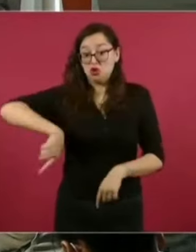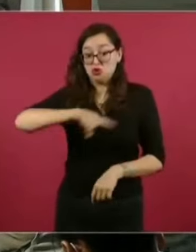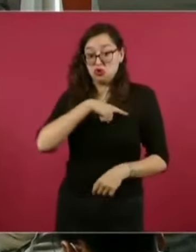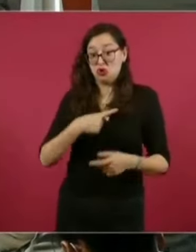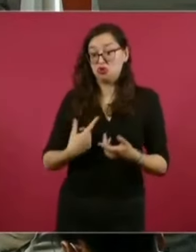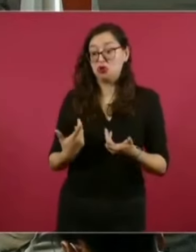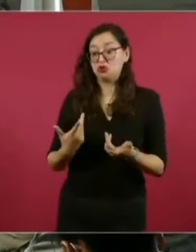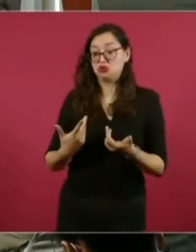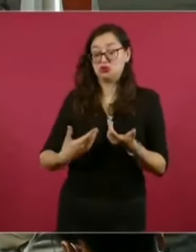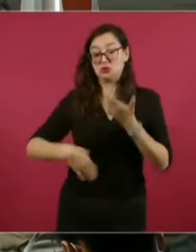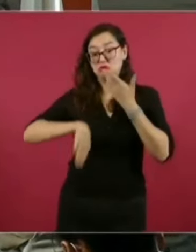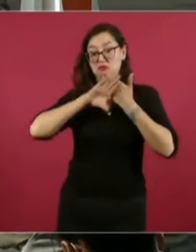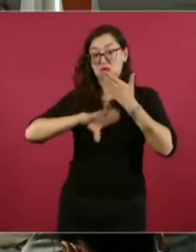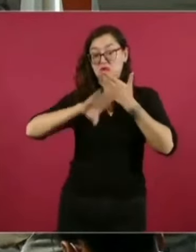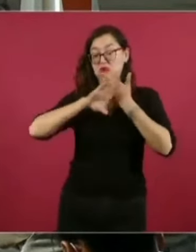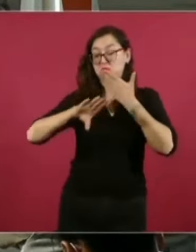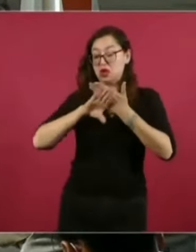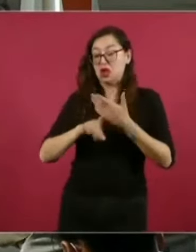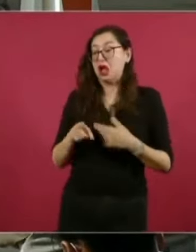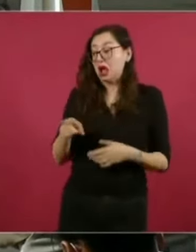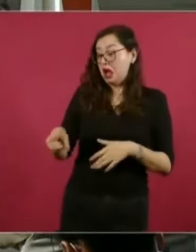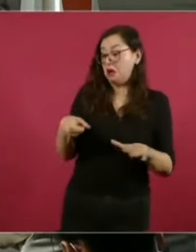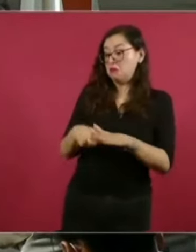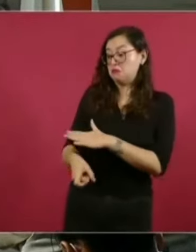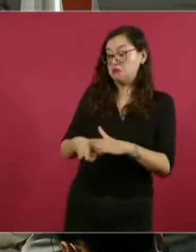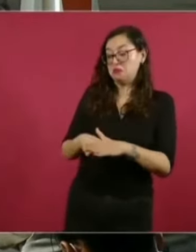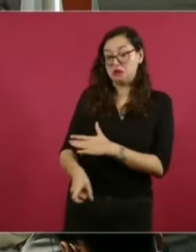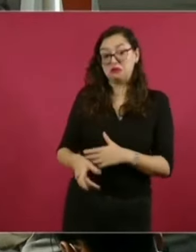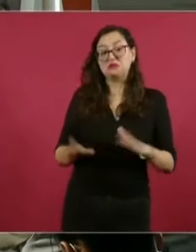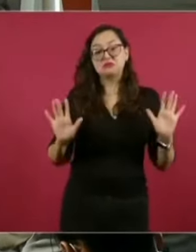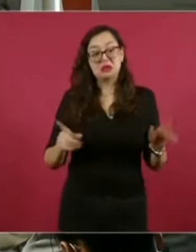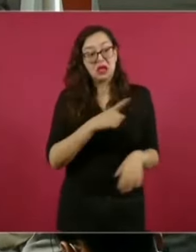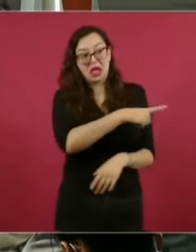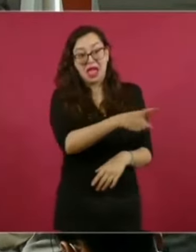tenemos esa fama por estas mismas personas, algunas personas.